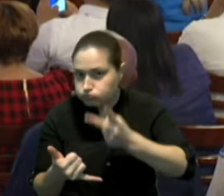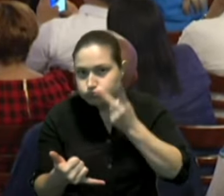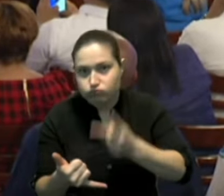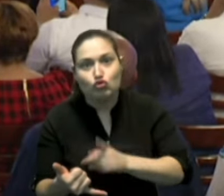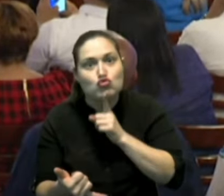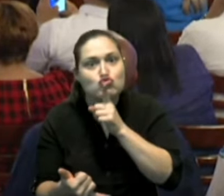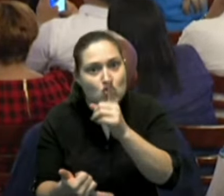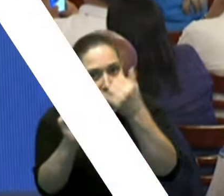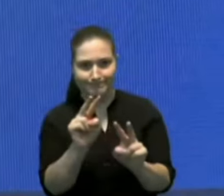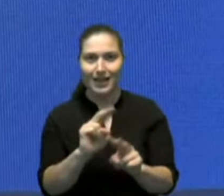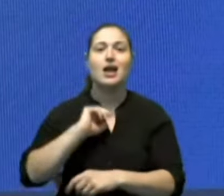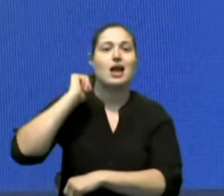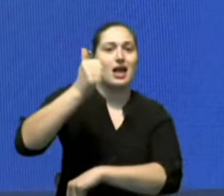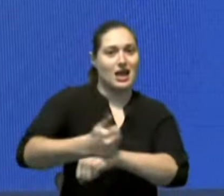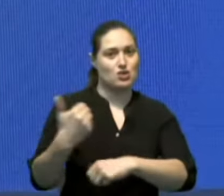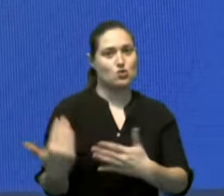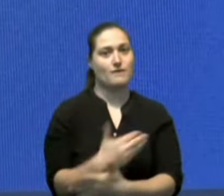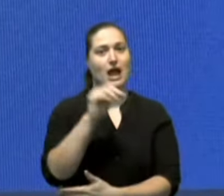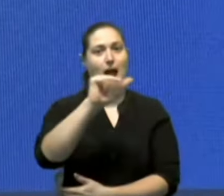vulnerables.